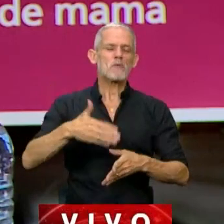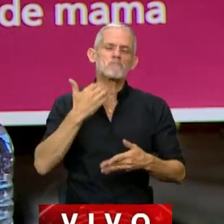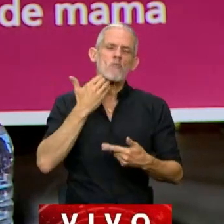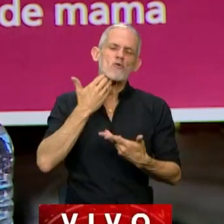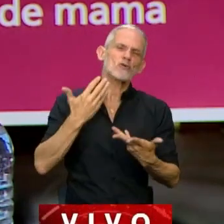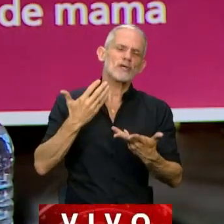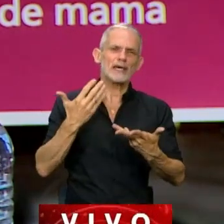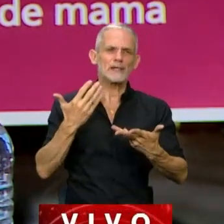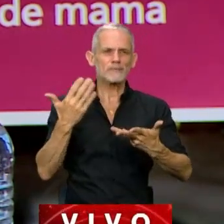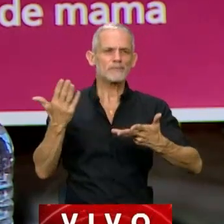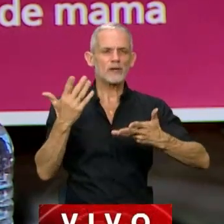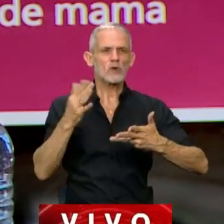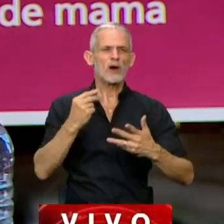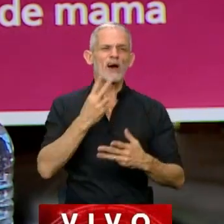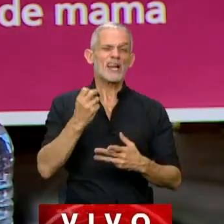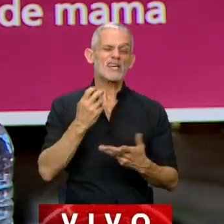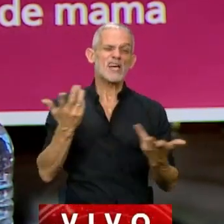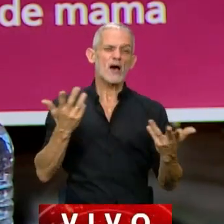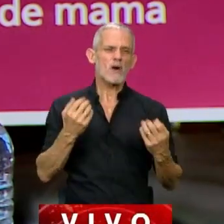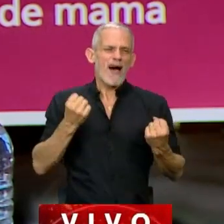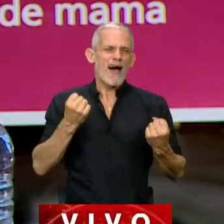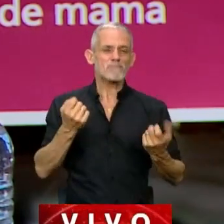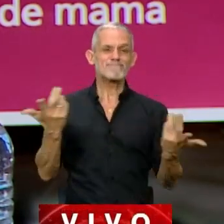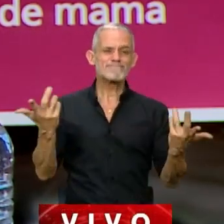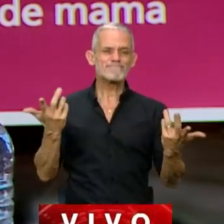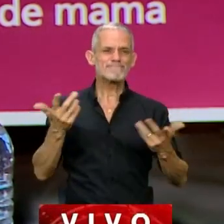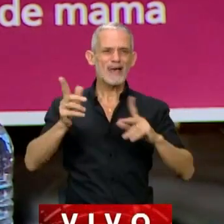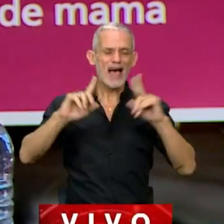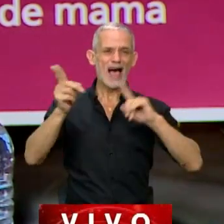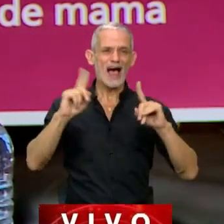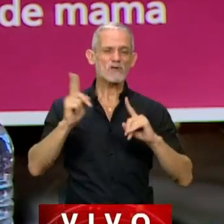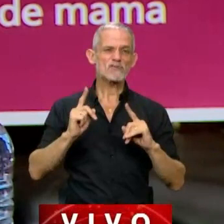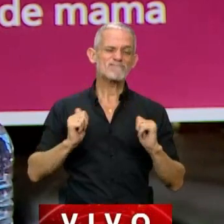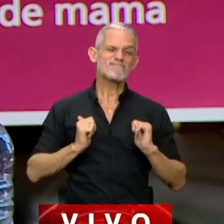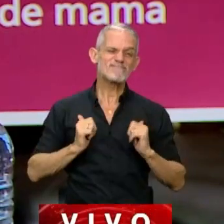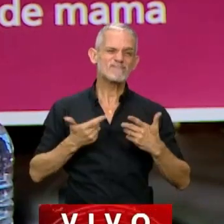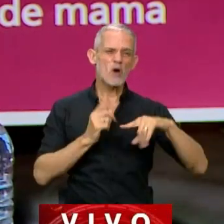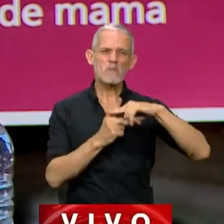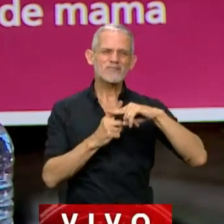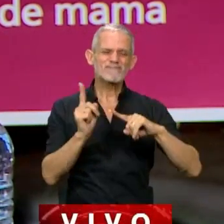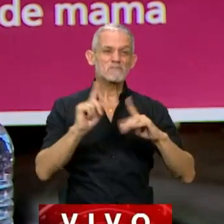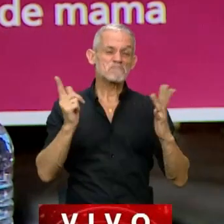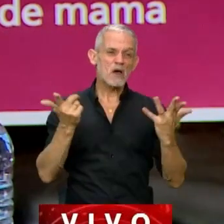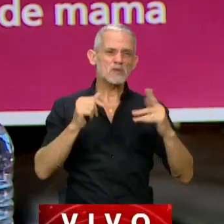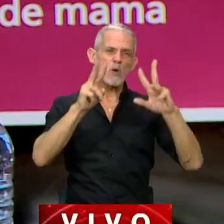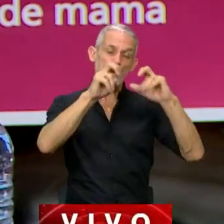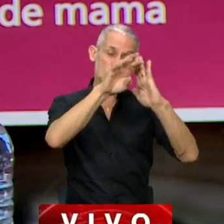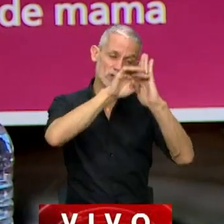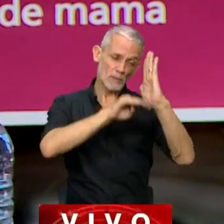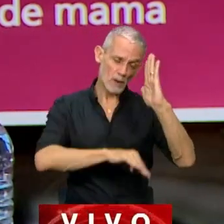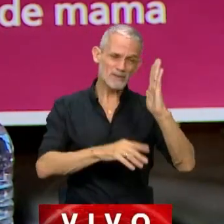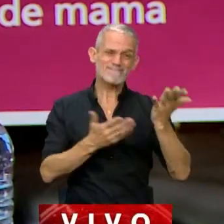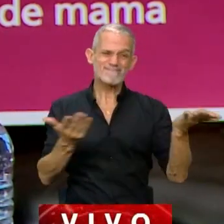toda la energía o con toda la cuestión positiva. Siempre hay muchos temas que